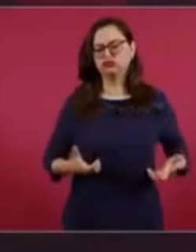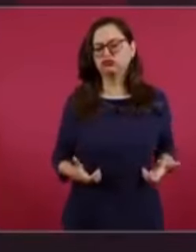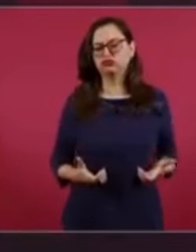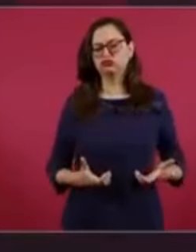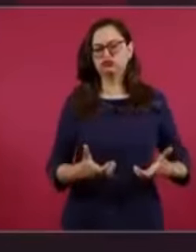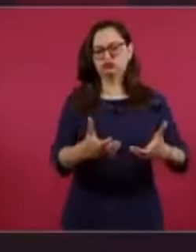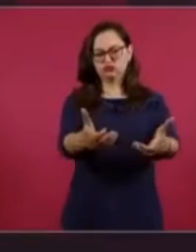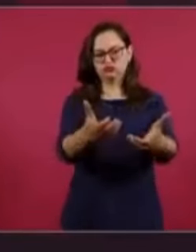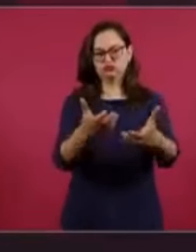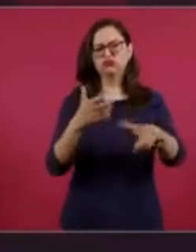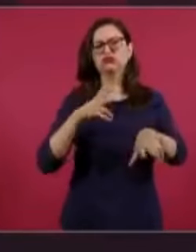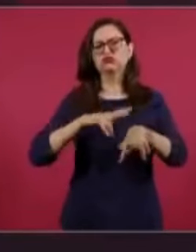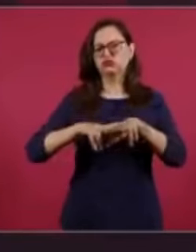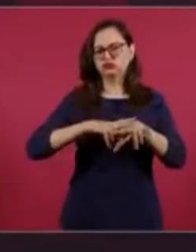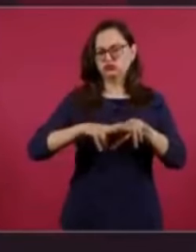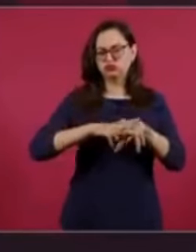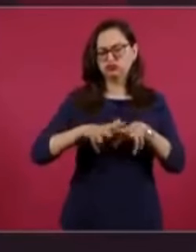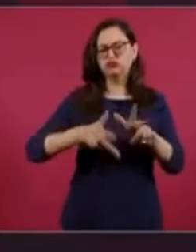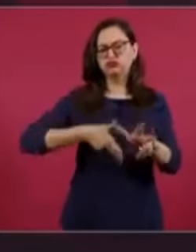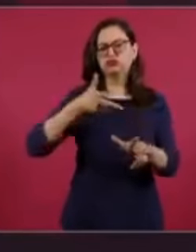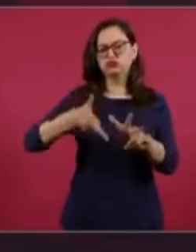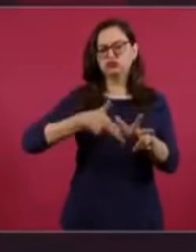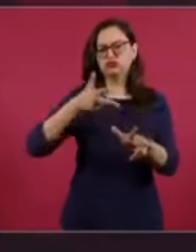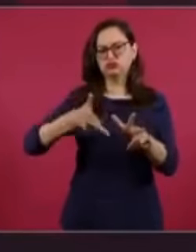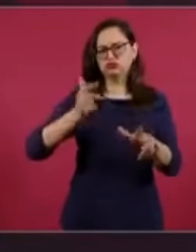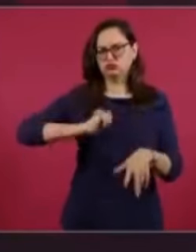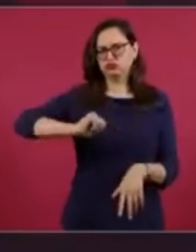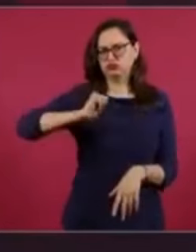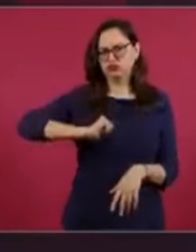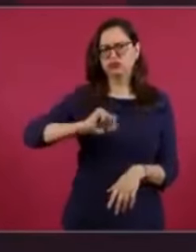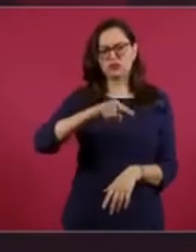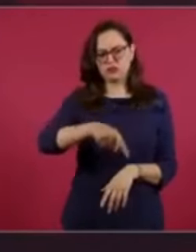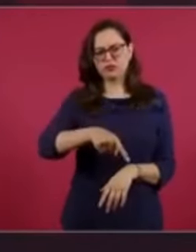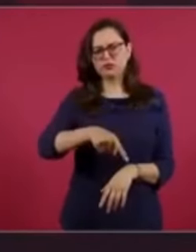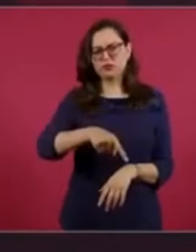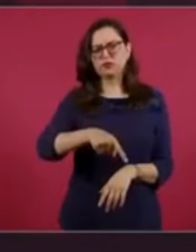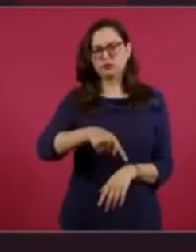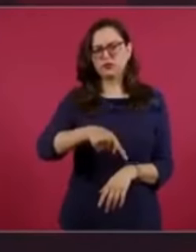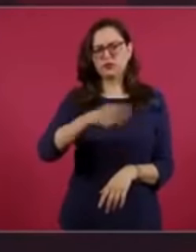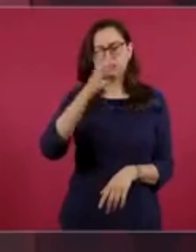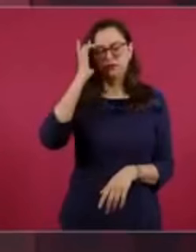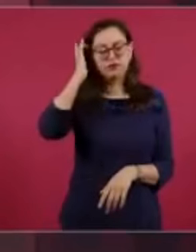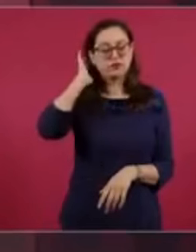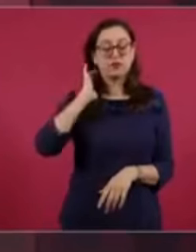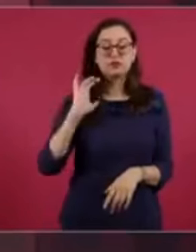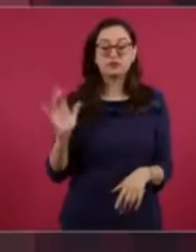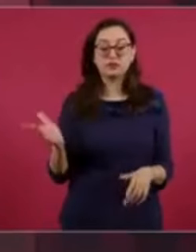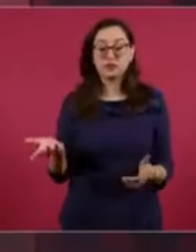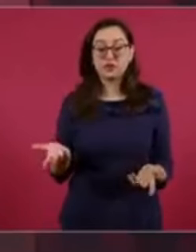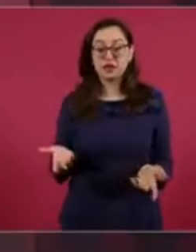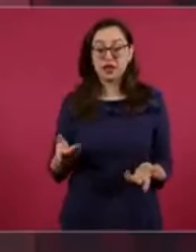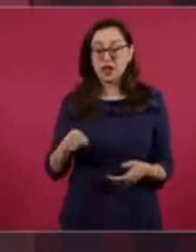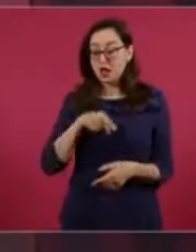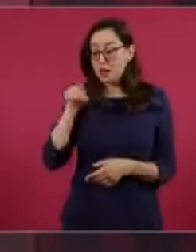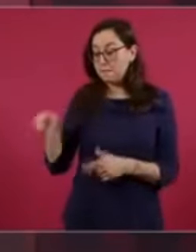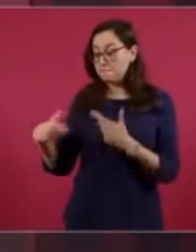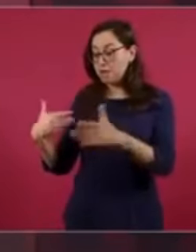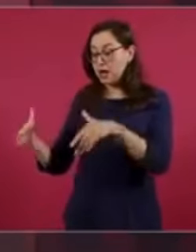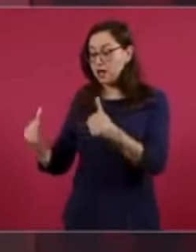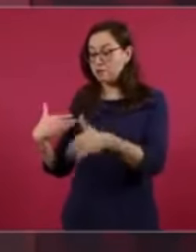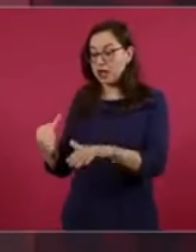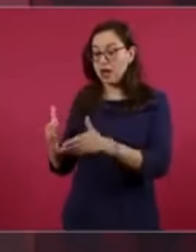del ferrocarril. Antes de que pasara el primer barco por el canal de Panamá,